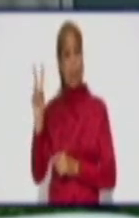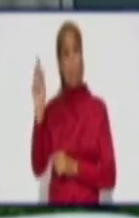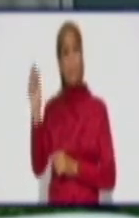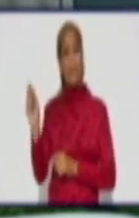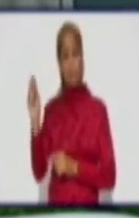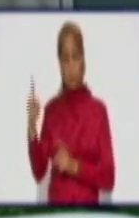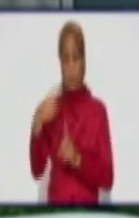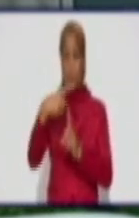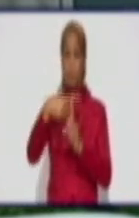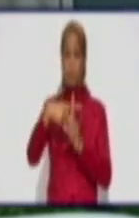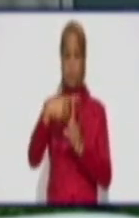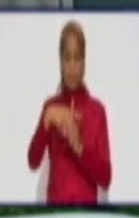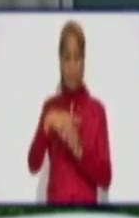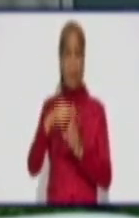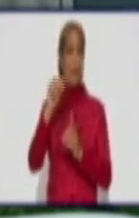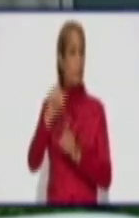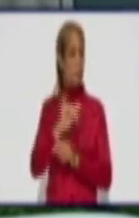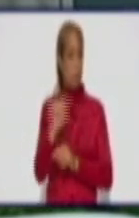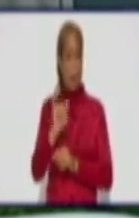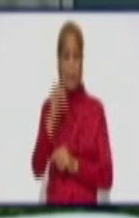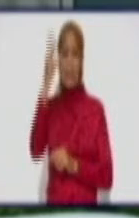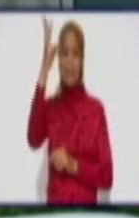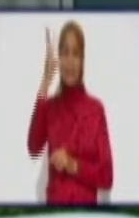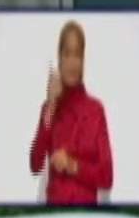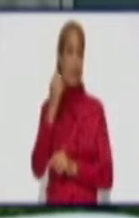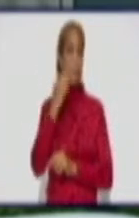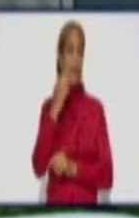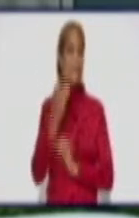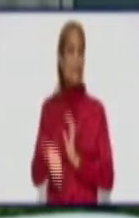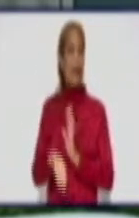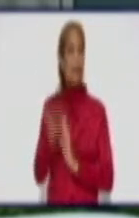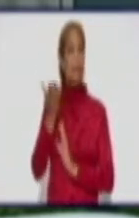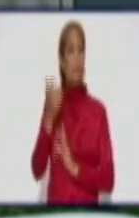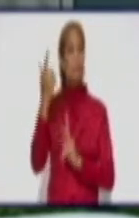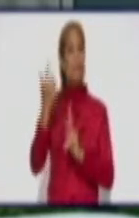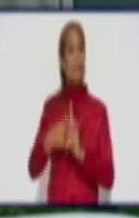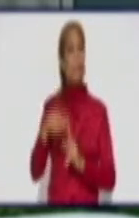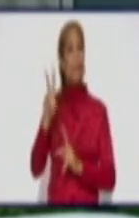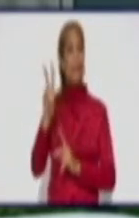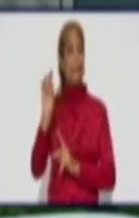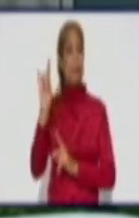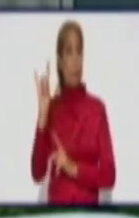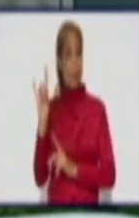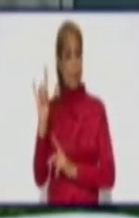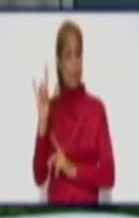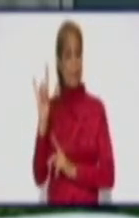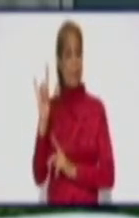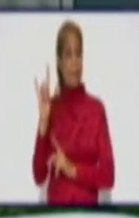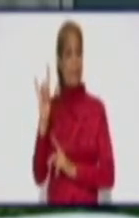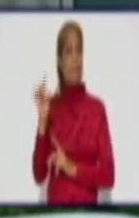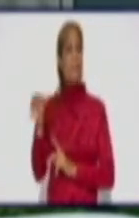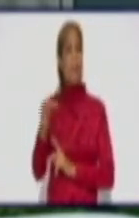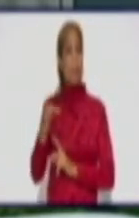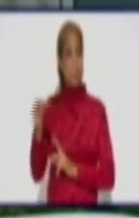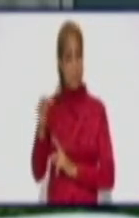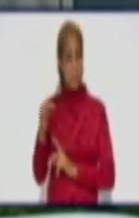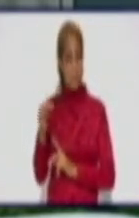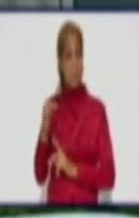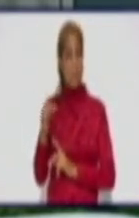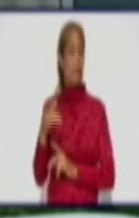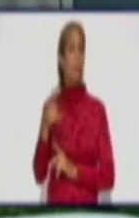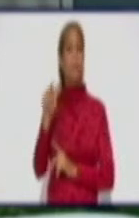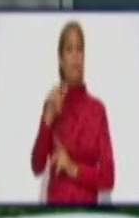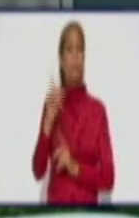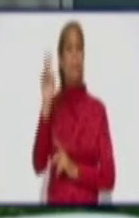la cifra más alta de la provincia. Y 29 de los positivos corresponden a edad pediátrica. Una